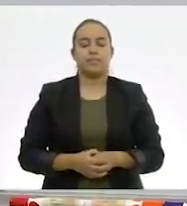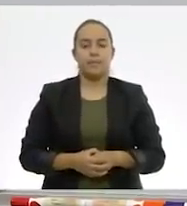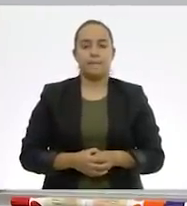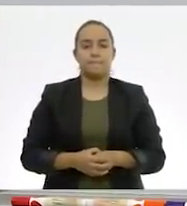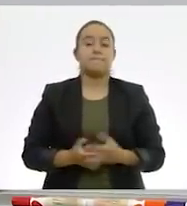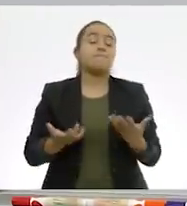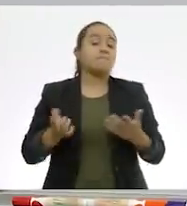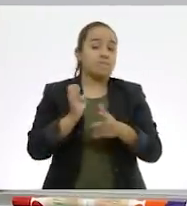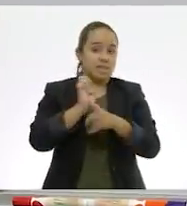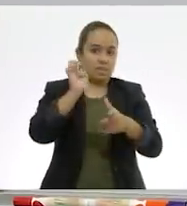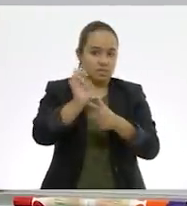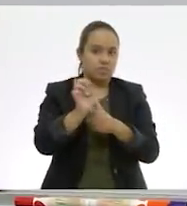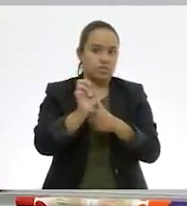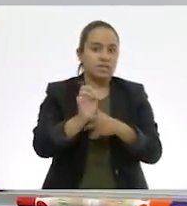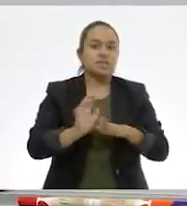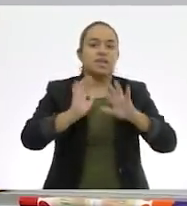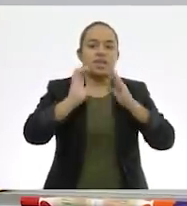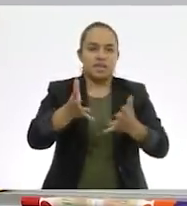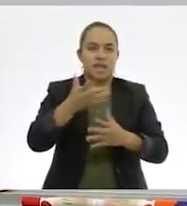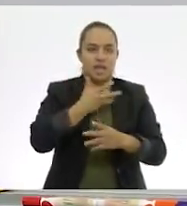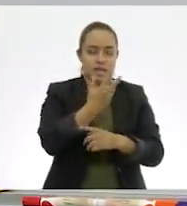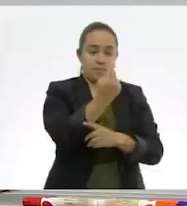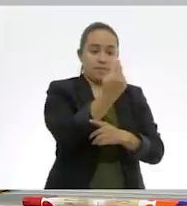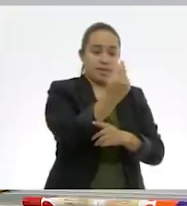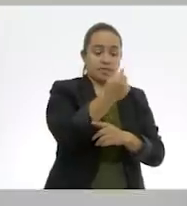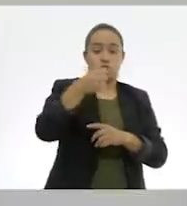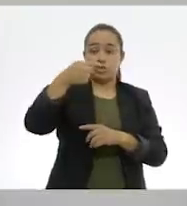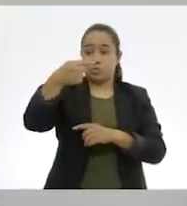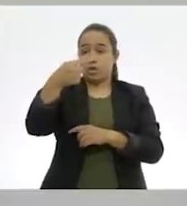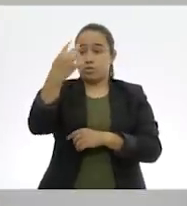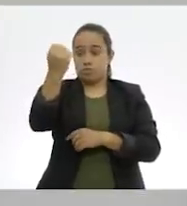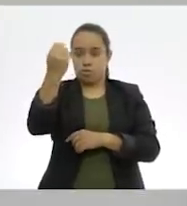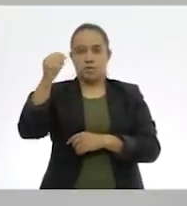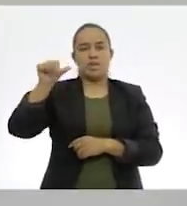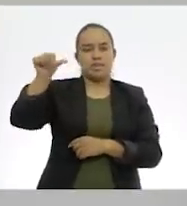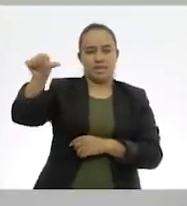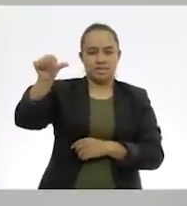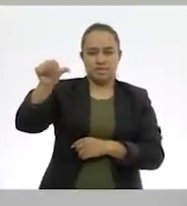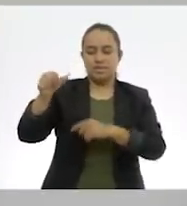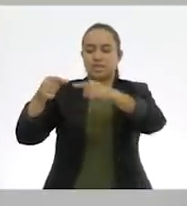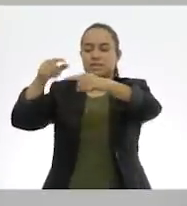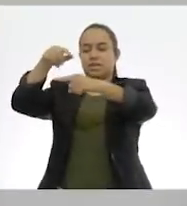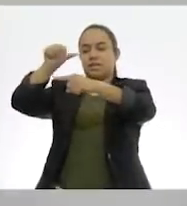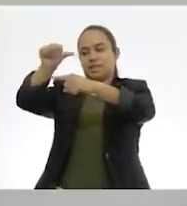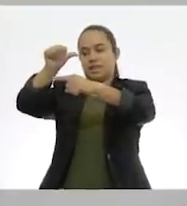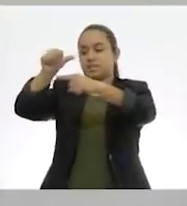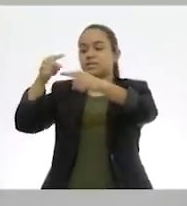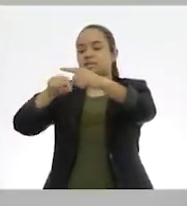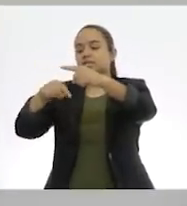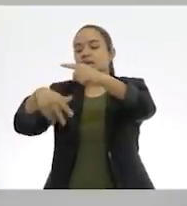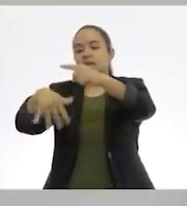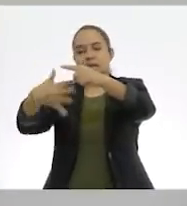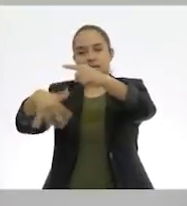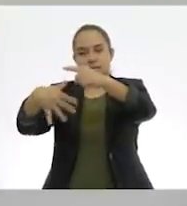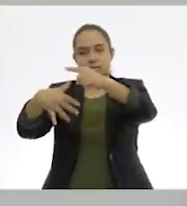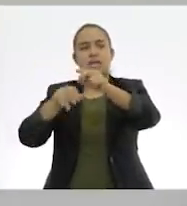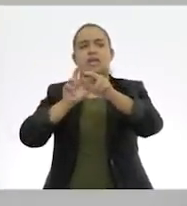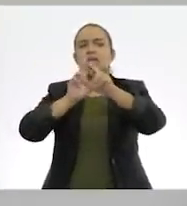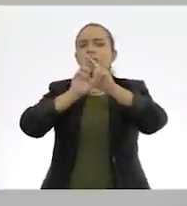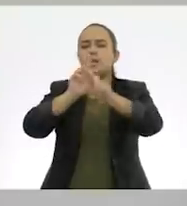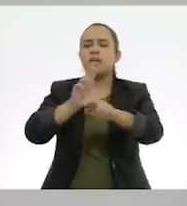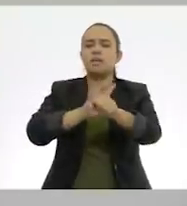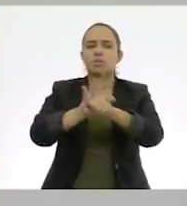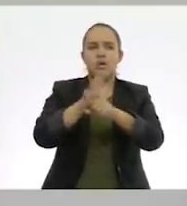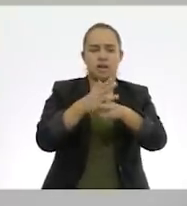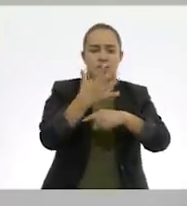Entonces, ya tenemos que veinticinco menos nueve son dieciséis. El denominador queda igual. Entonces, el resultado